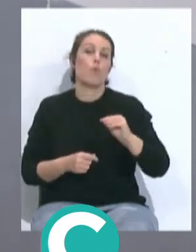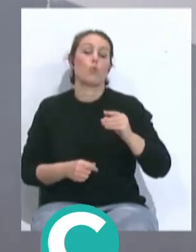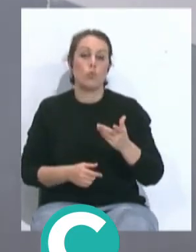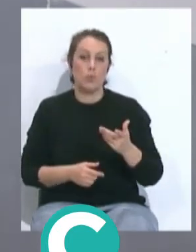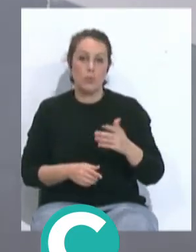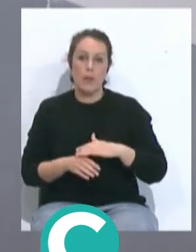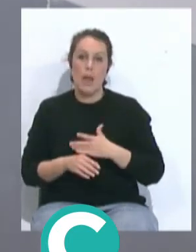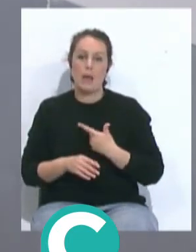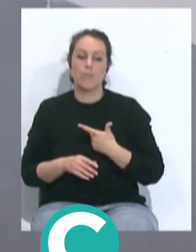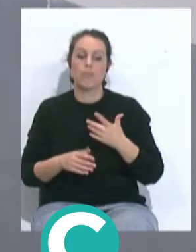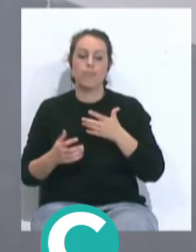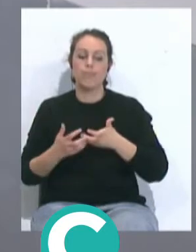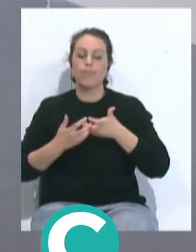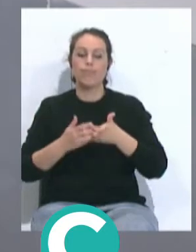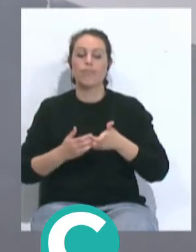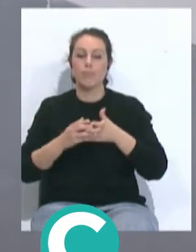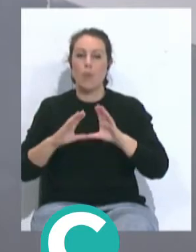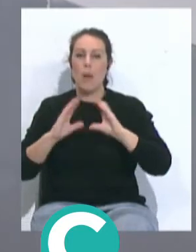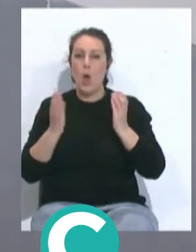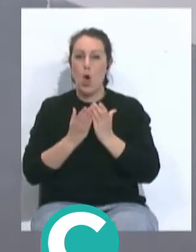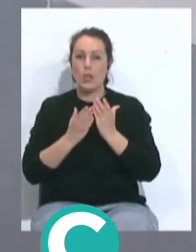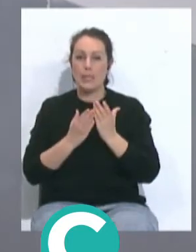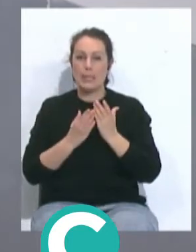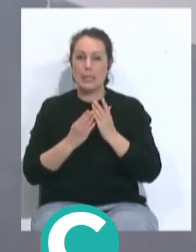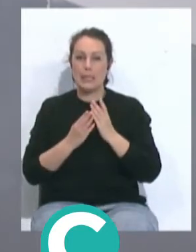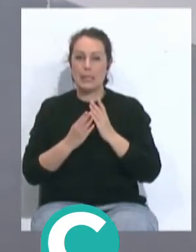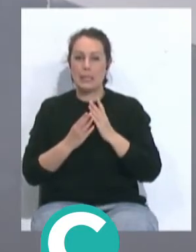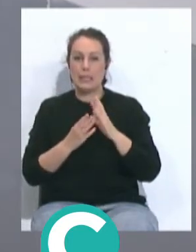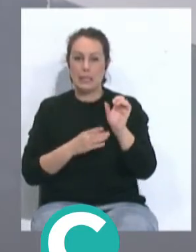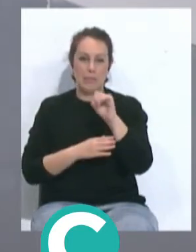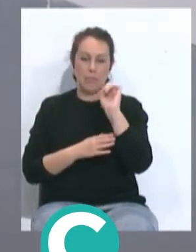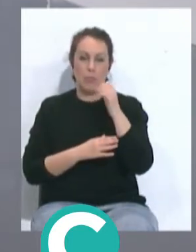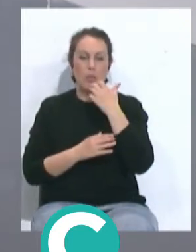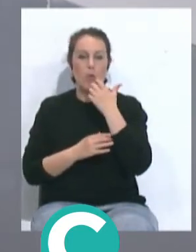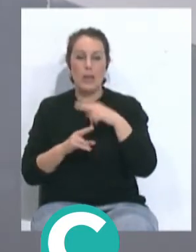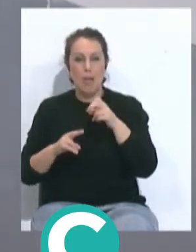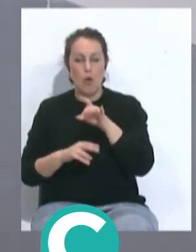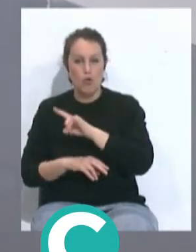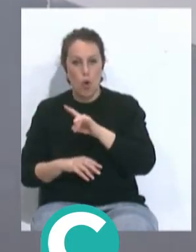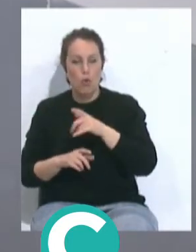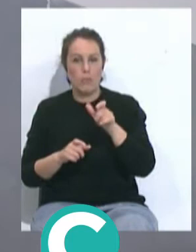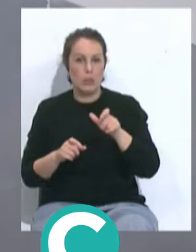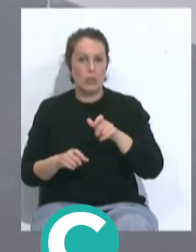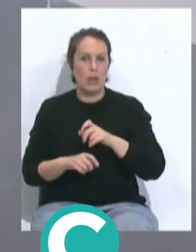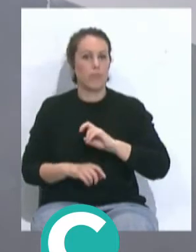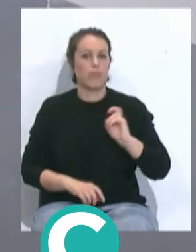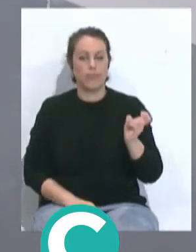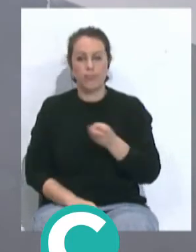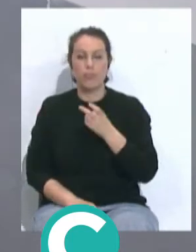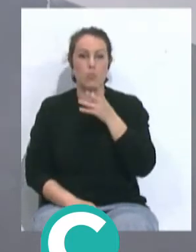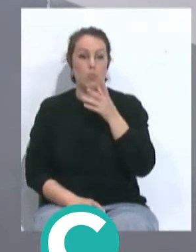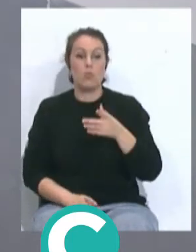de pelear y luchar balones aéreo como tiene Negredo, el Choco y demás gente porque también se suman,